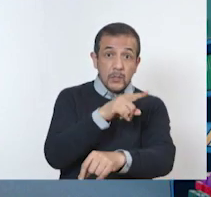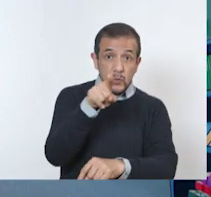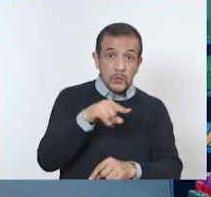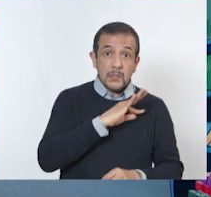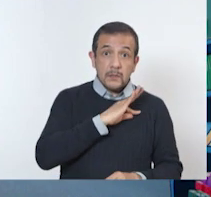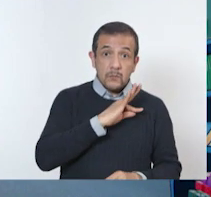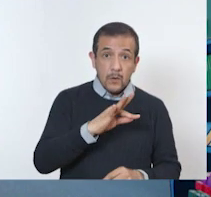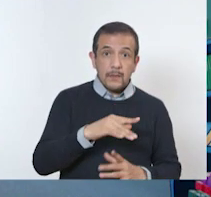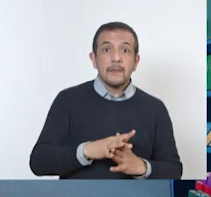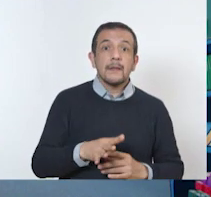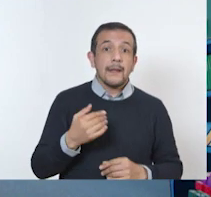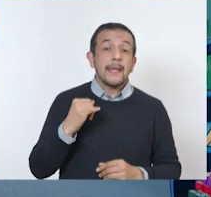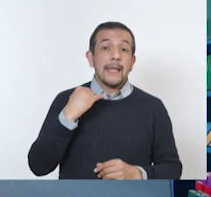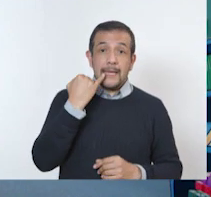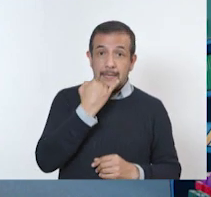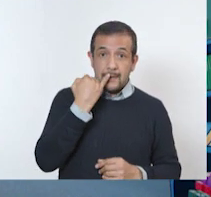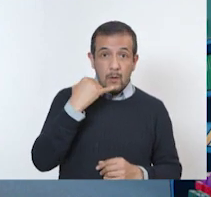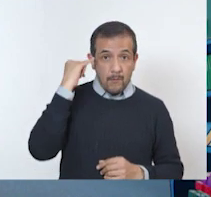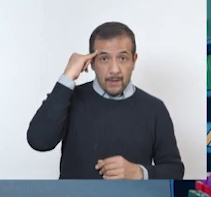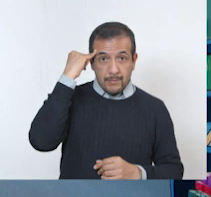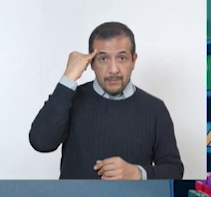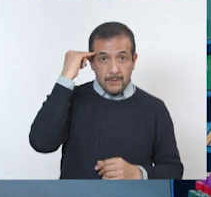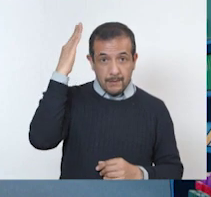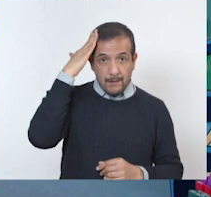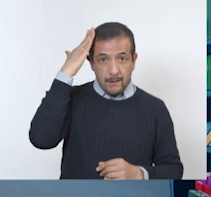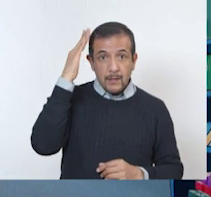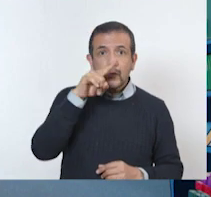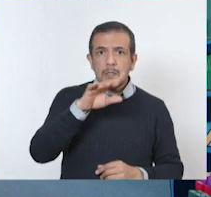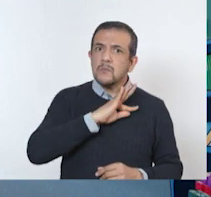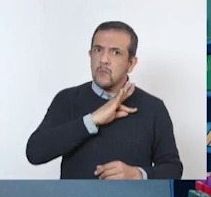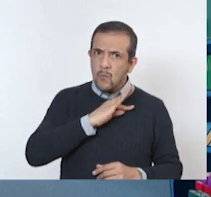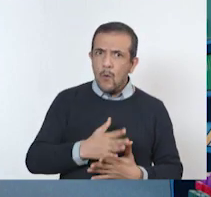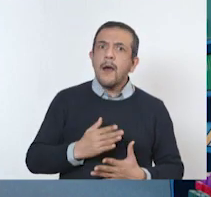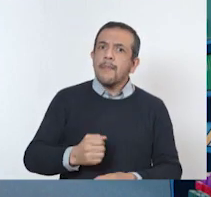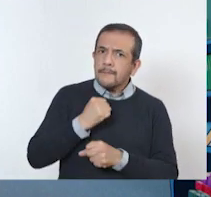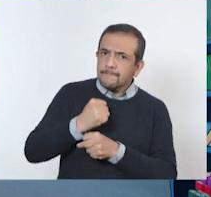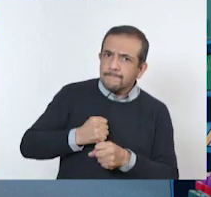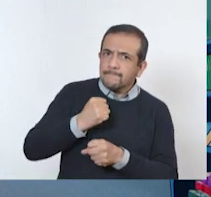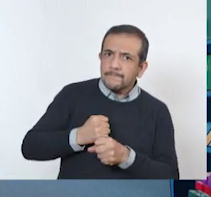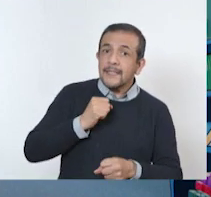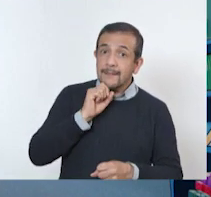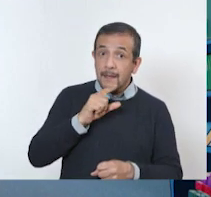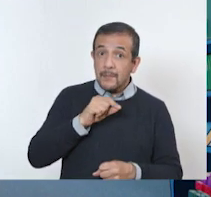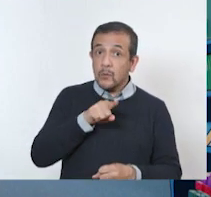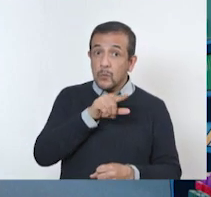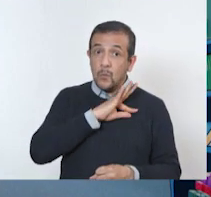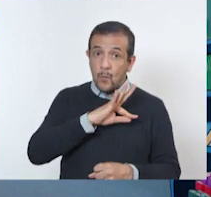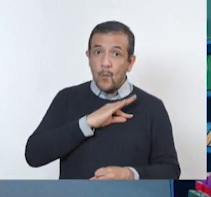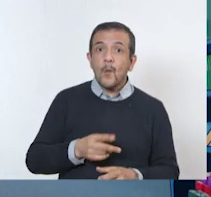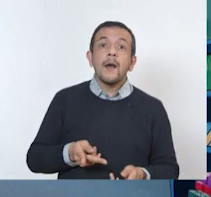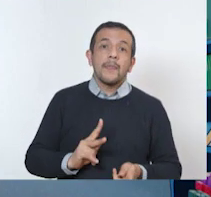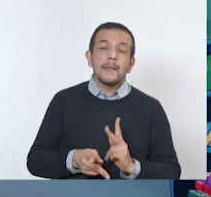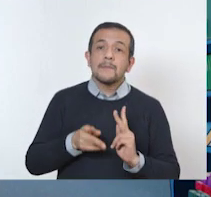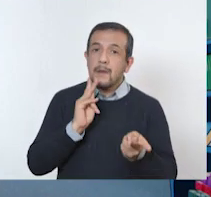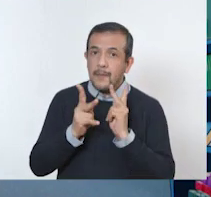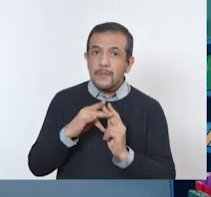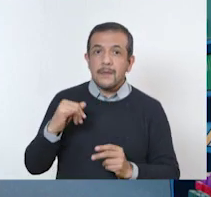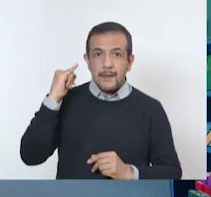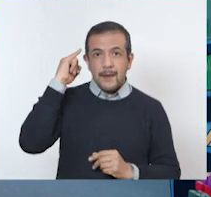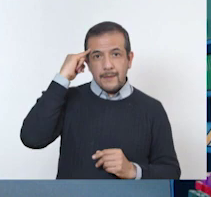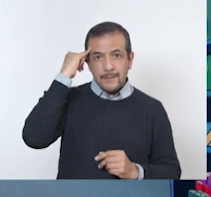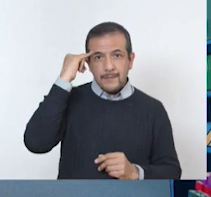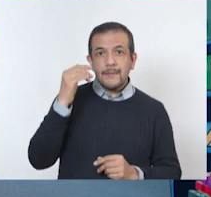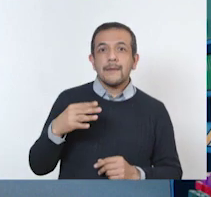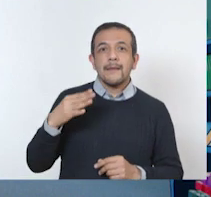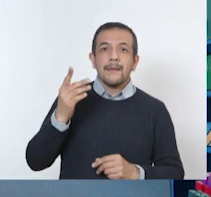fortuna de hablar alguna lengua indígena, aprovechen. Es momento para practicarla y platicar con tu familia en tu lengua materna.